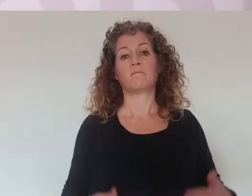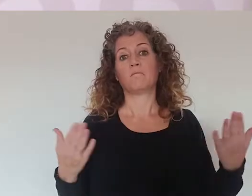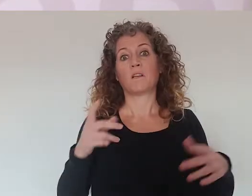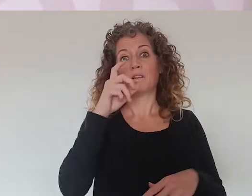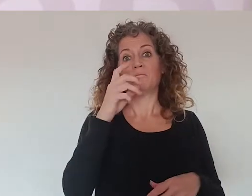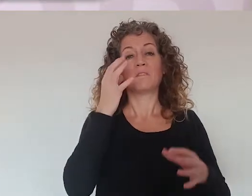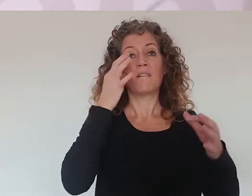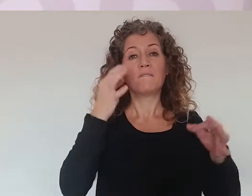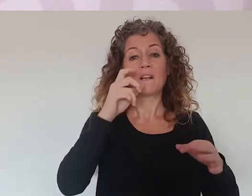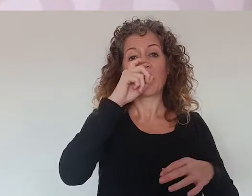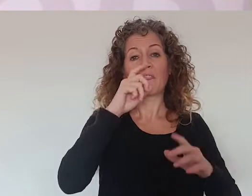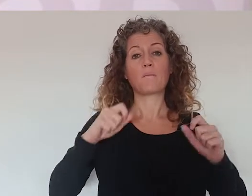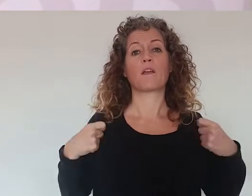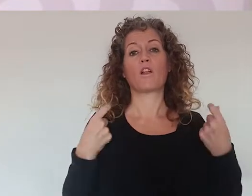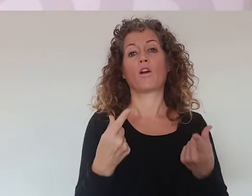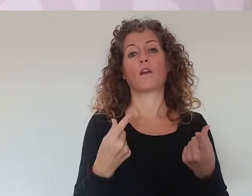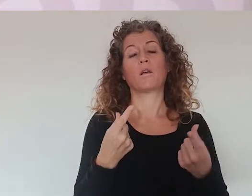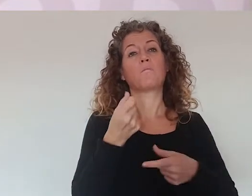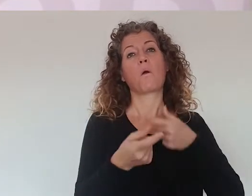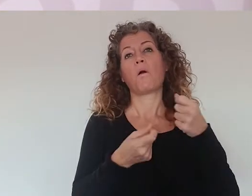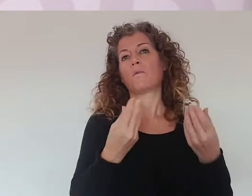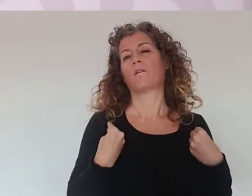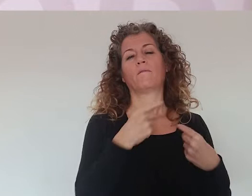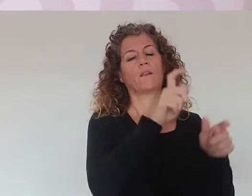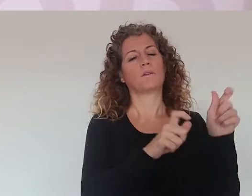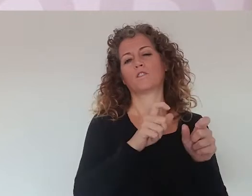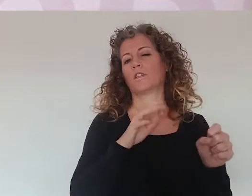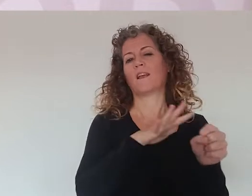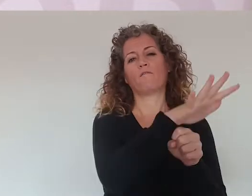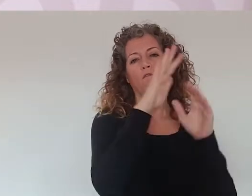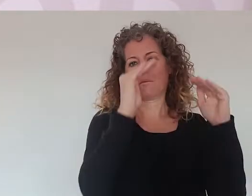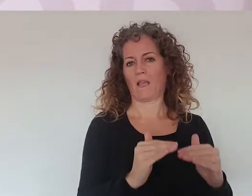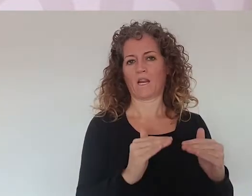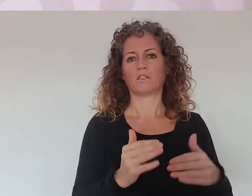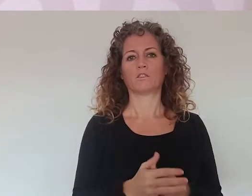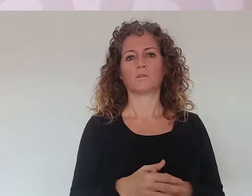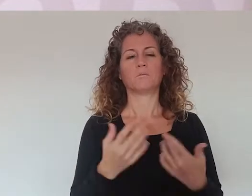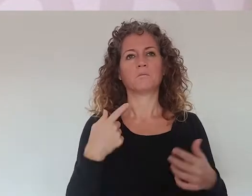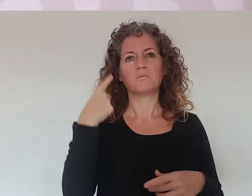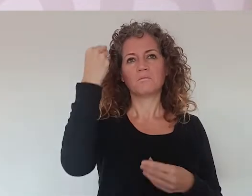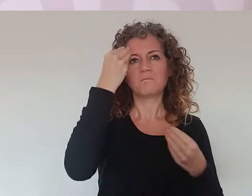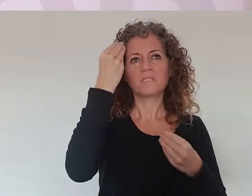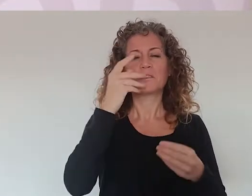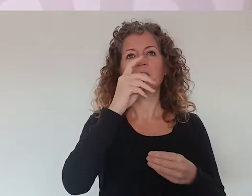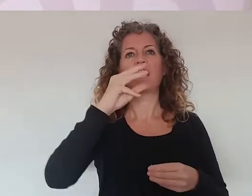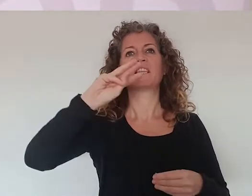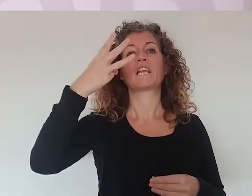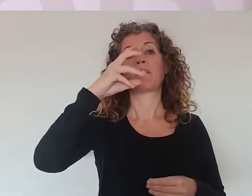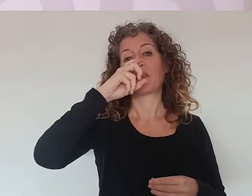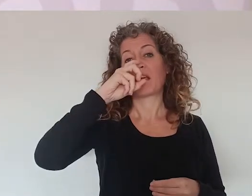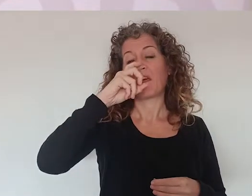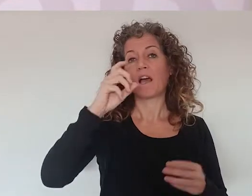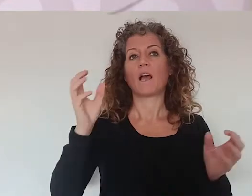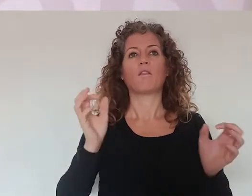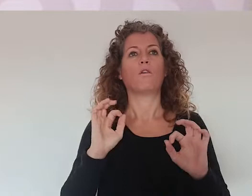En realidad la edad biológica cada vez marca menos la vida de las personas. Yo creo que el tema de la tercera edad